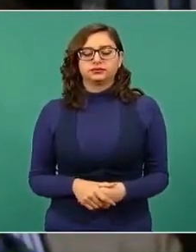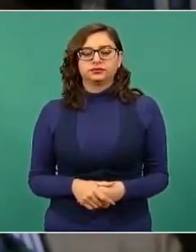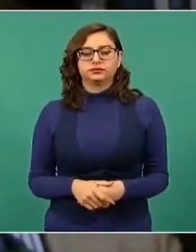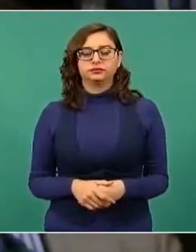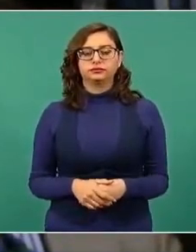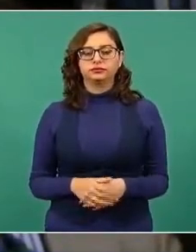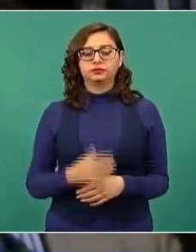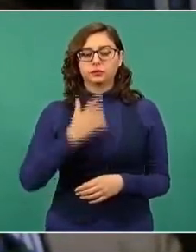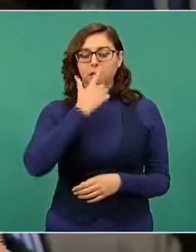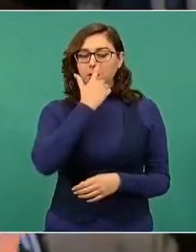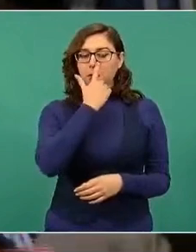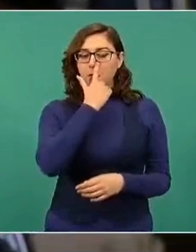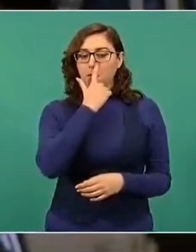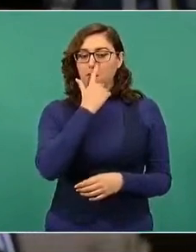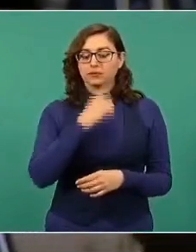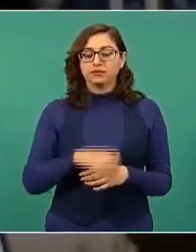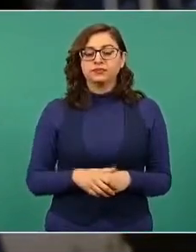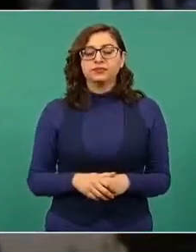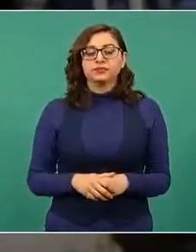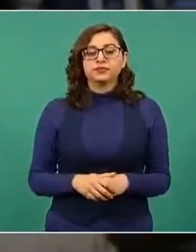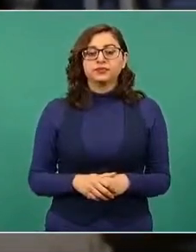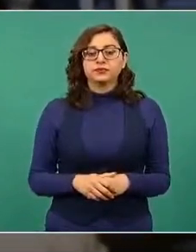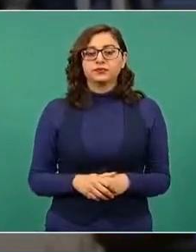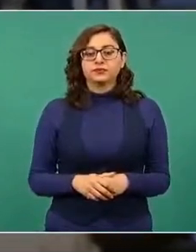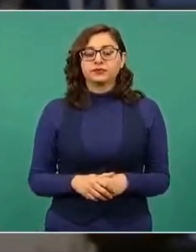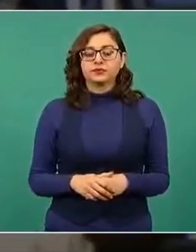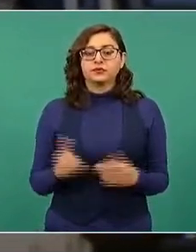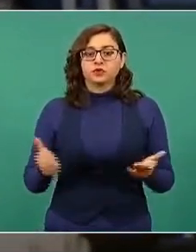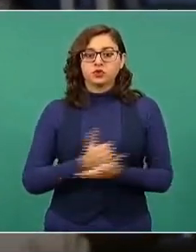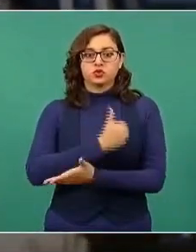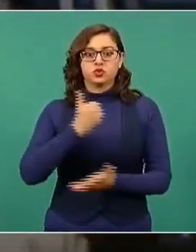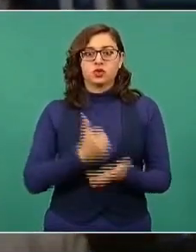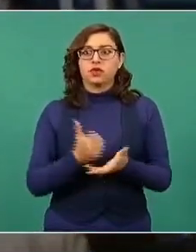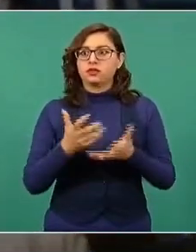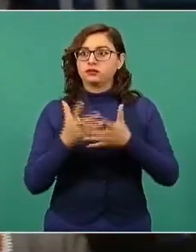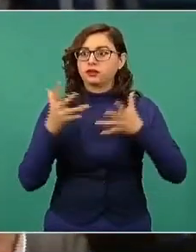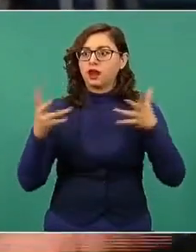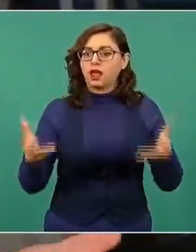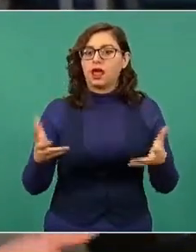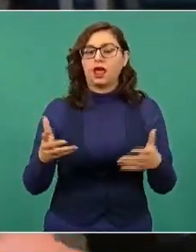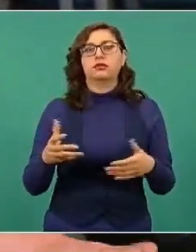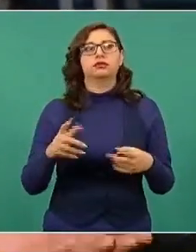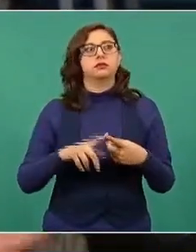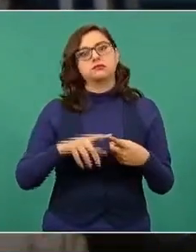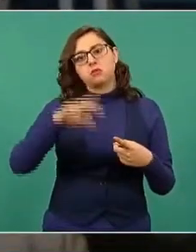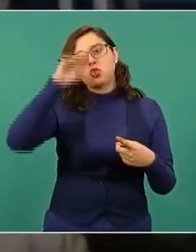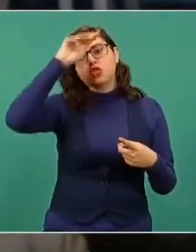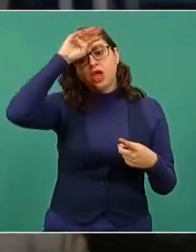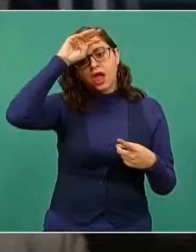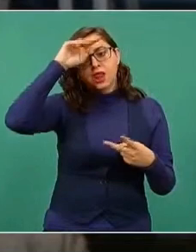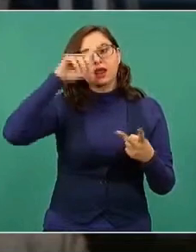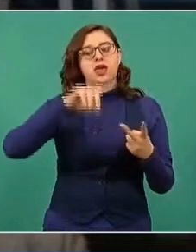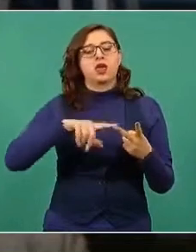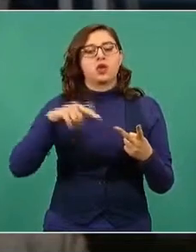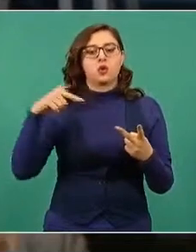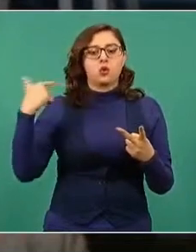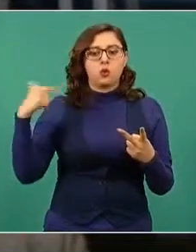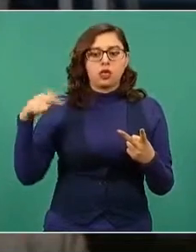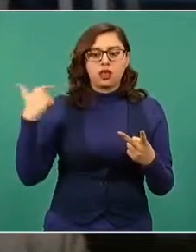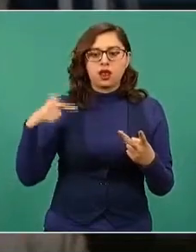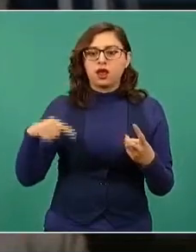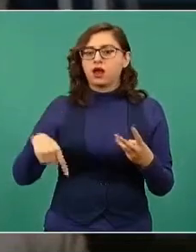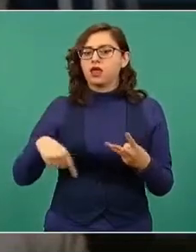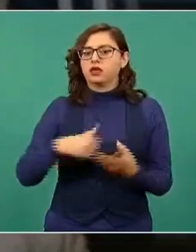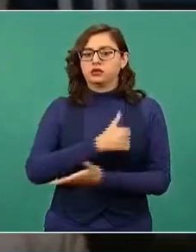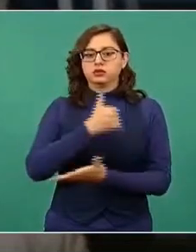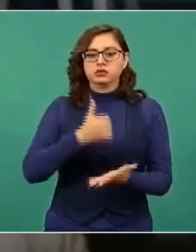todavía más vulnerables. Hay niños, sobre todo en las grandes ciudades como Monterrey, Guadalajara y aquí